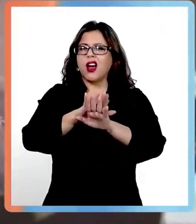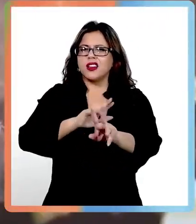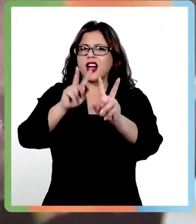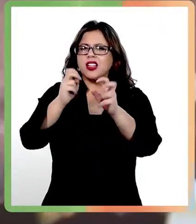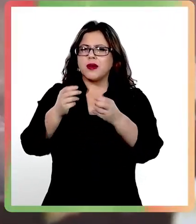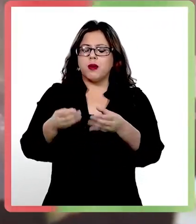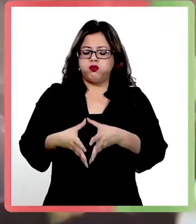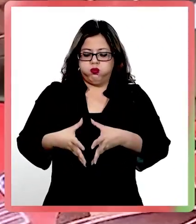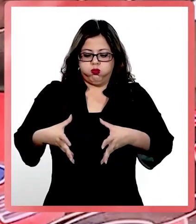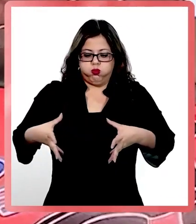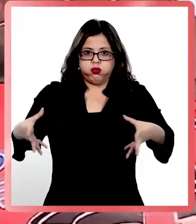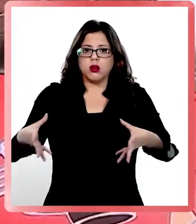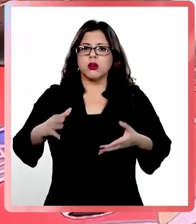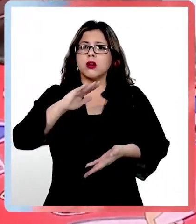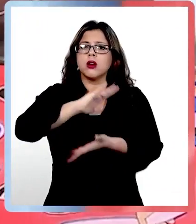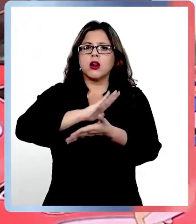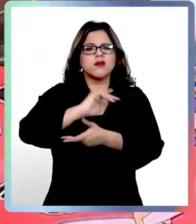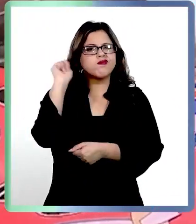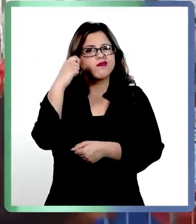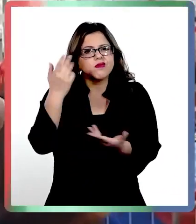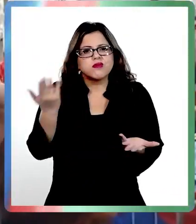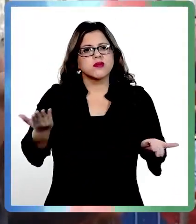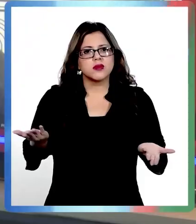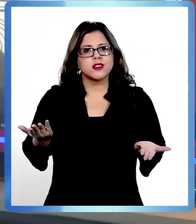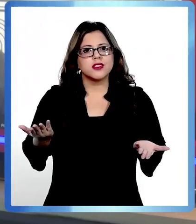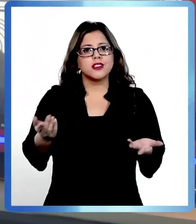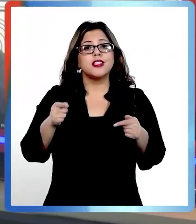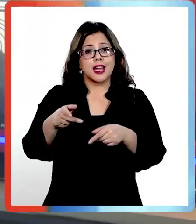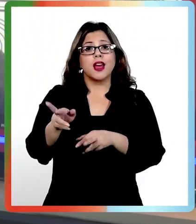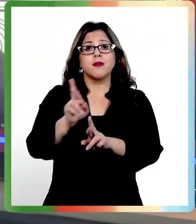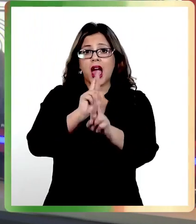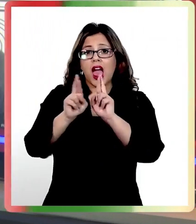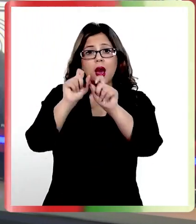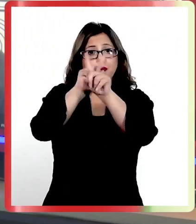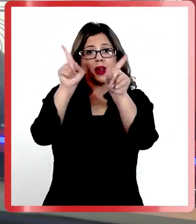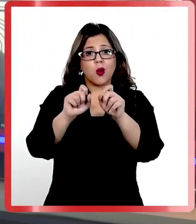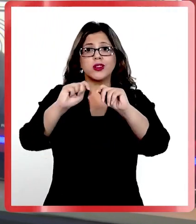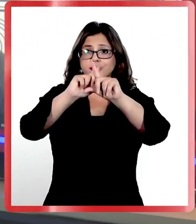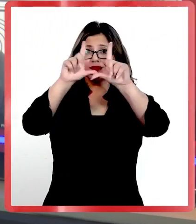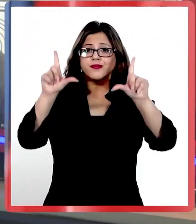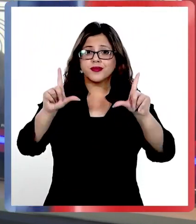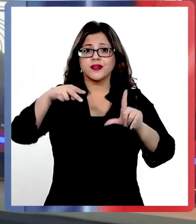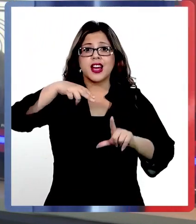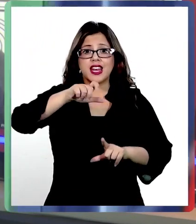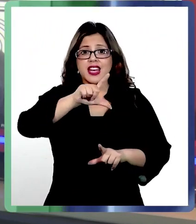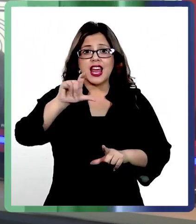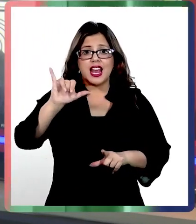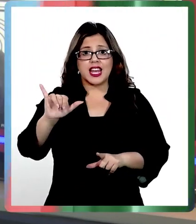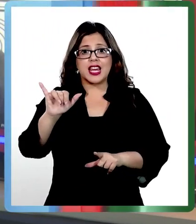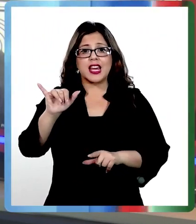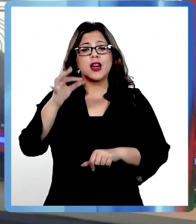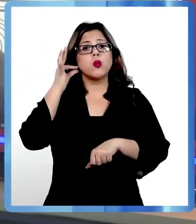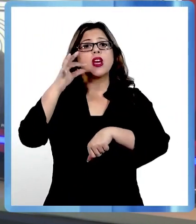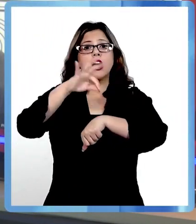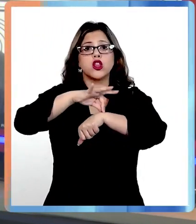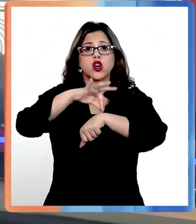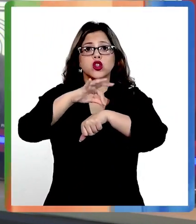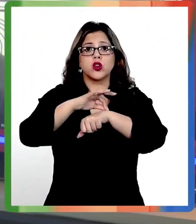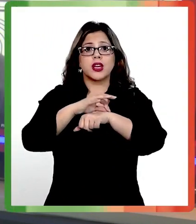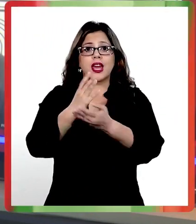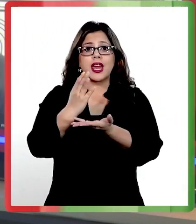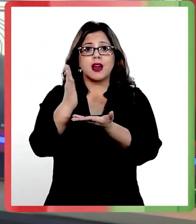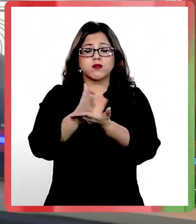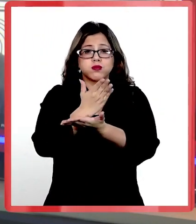sustentiva de peso durante estas fiestas patrias? Y para responder a nuestras preguntas, tenemos en pantalla a Nelly Bustos, doctora en